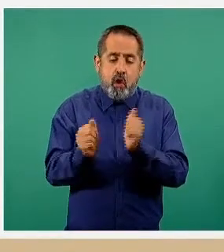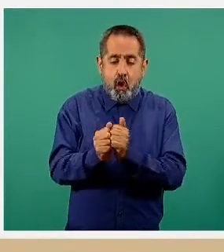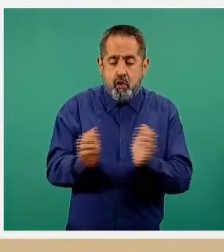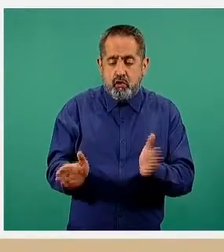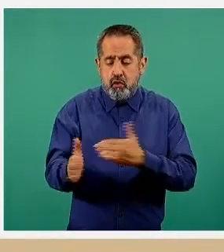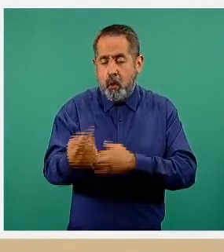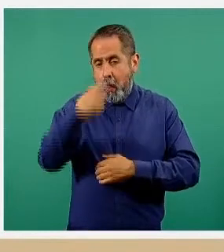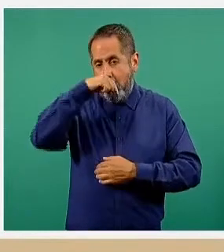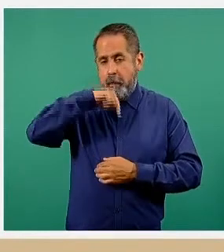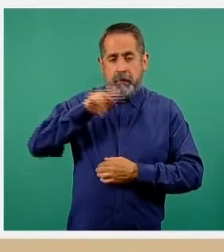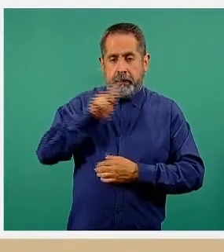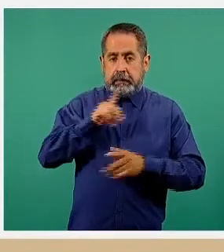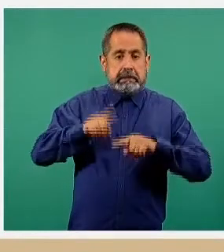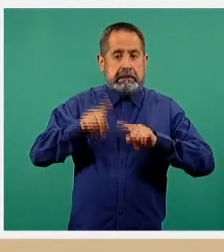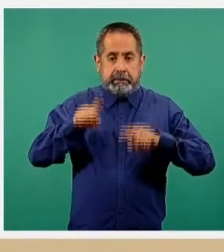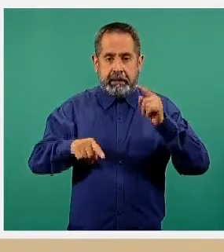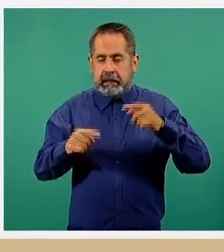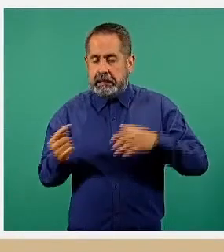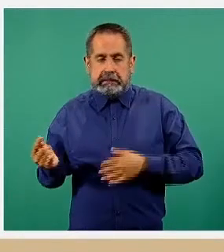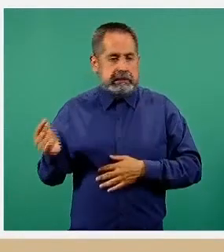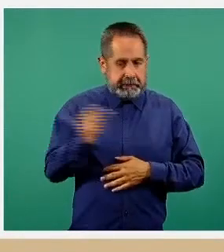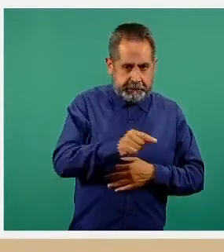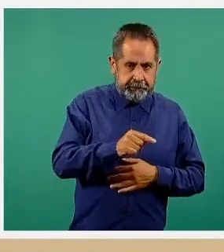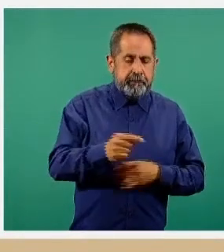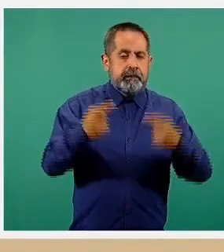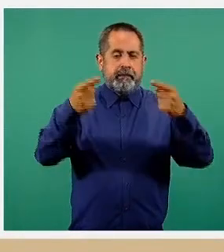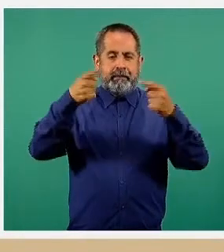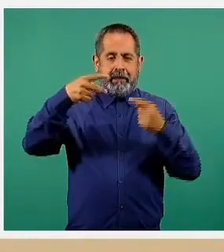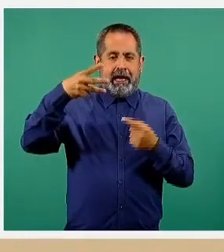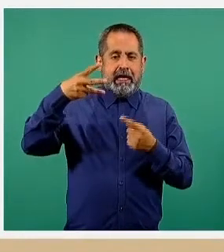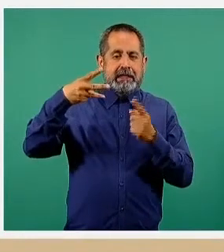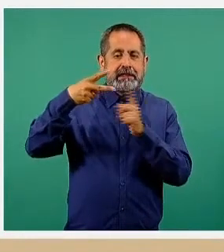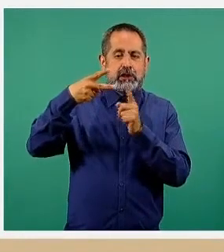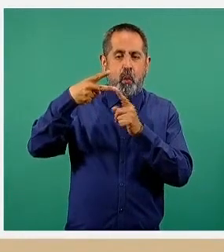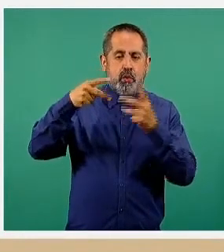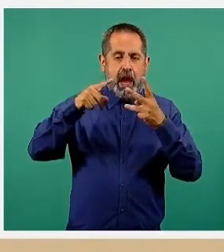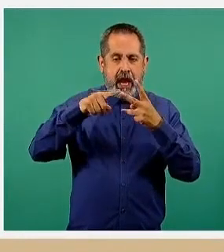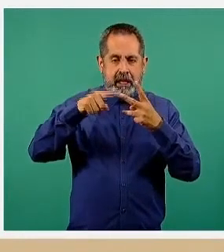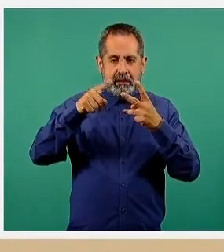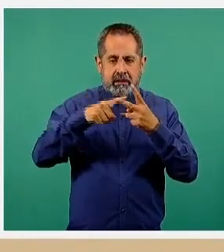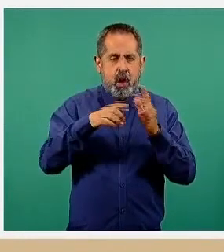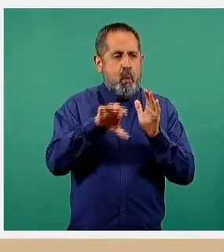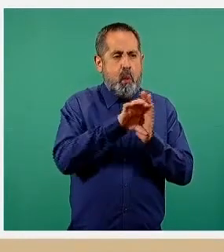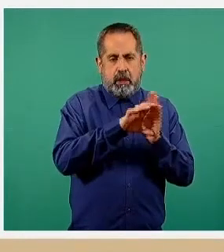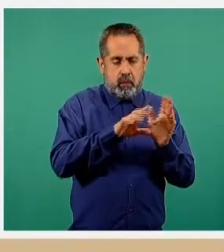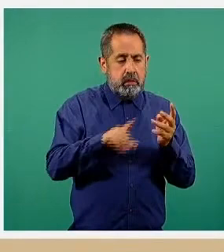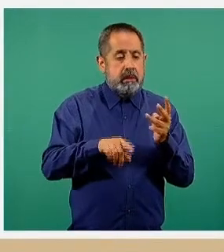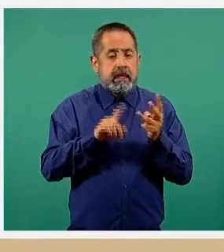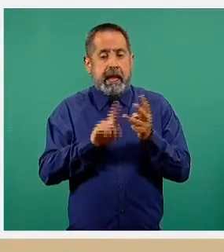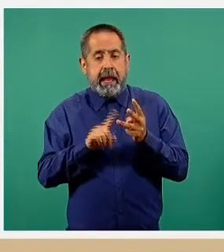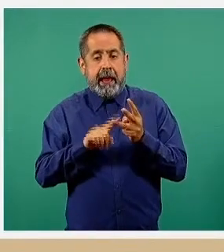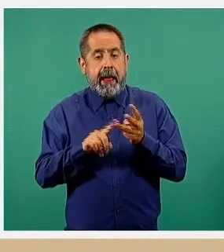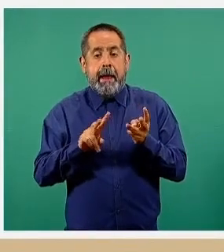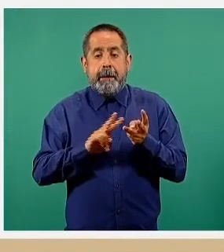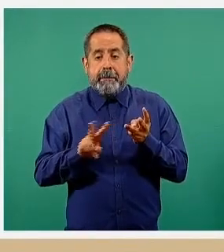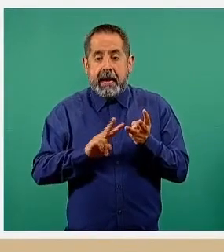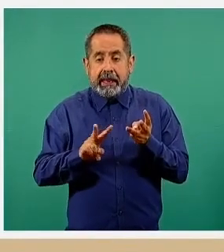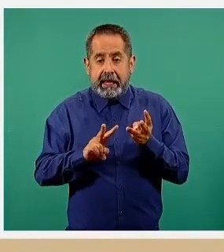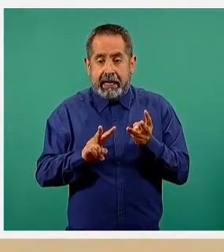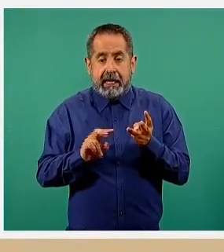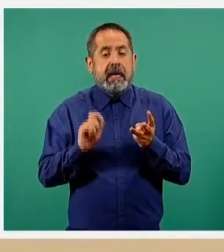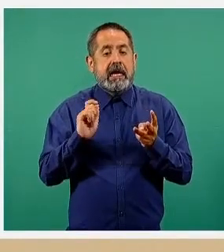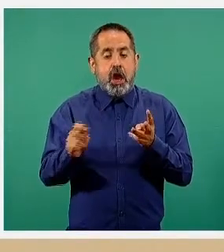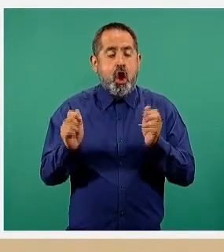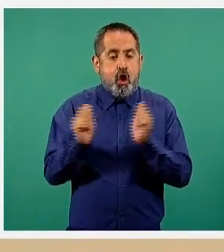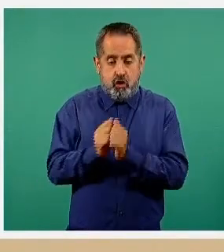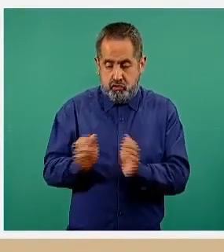la curva de color rojo oscuro es precisamente la de camas generales y la curva de color verde es la de camas con ventilador y